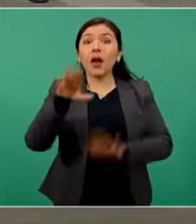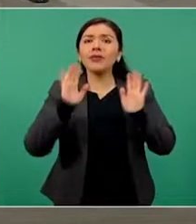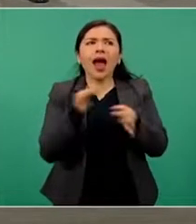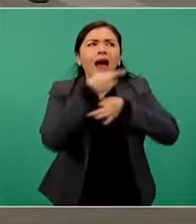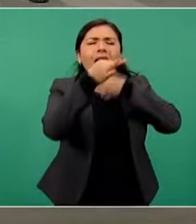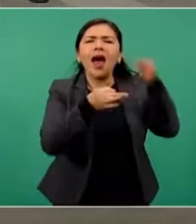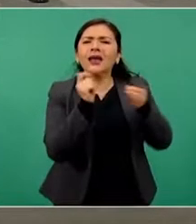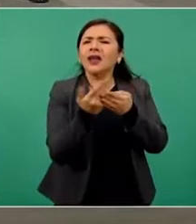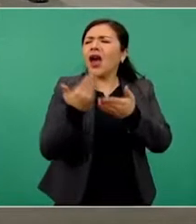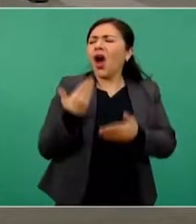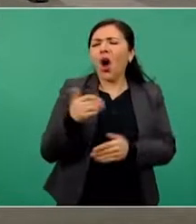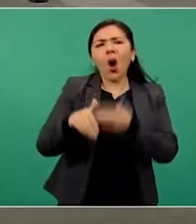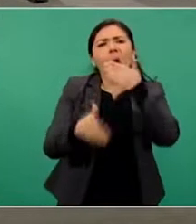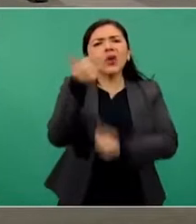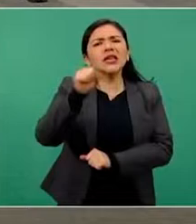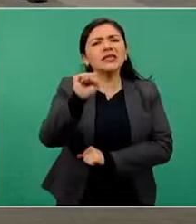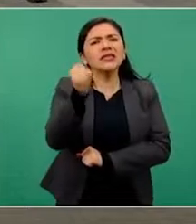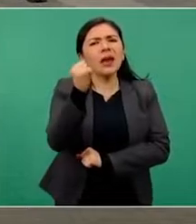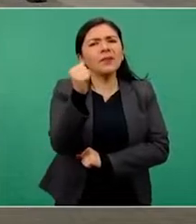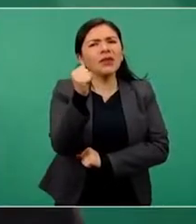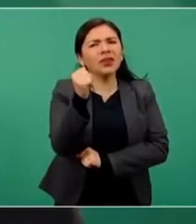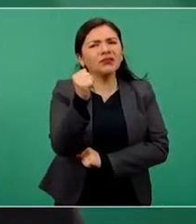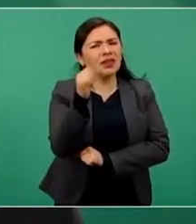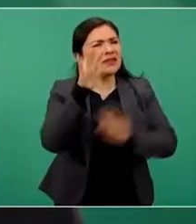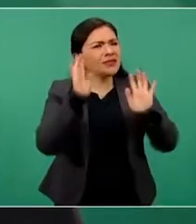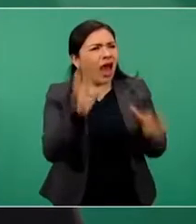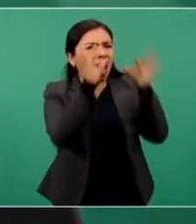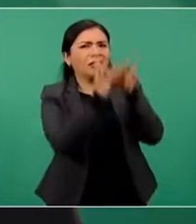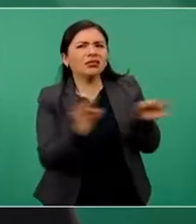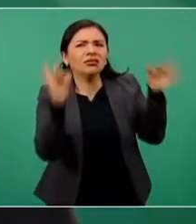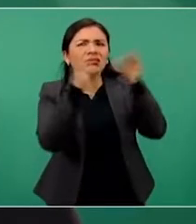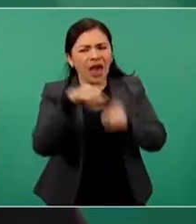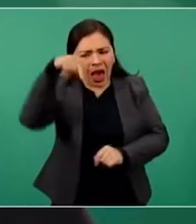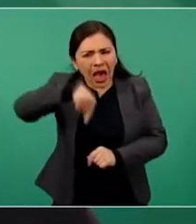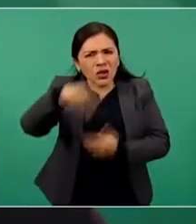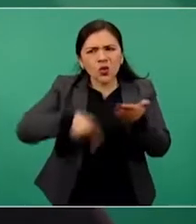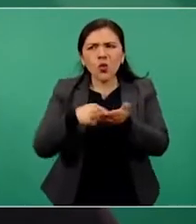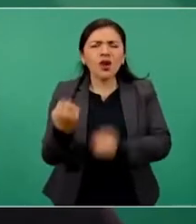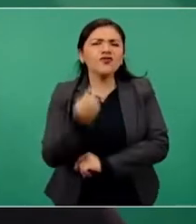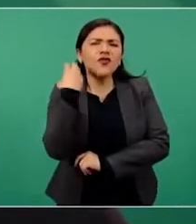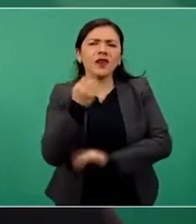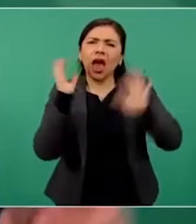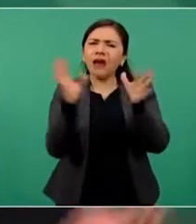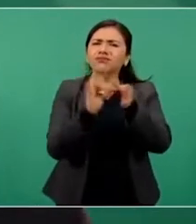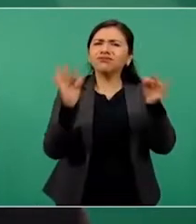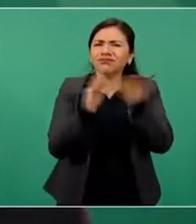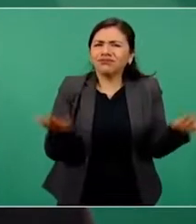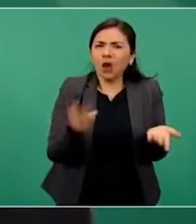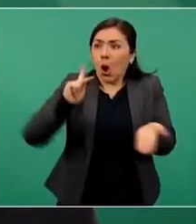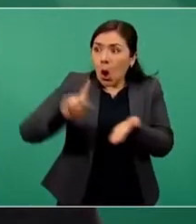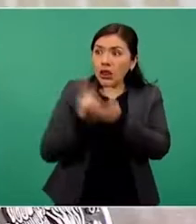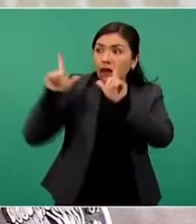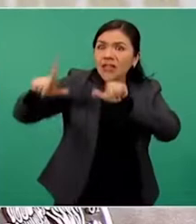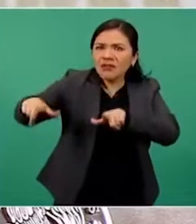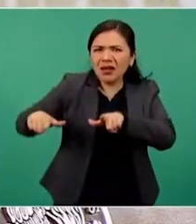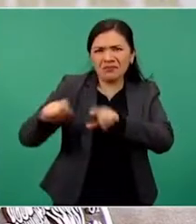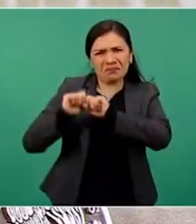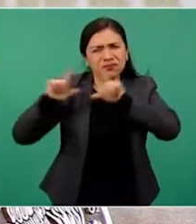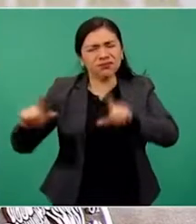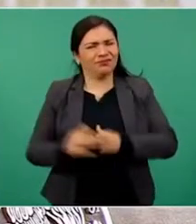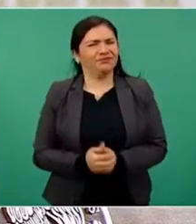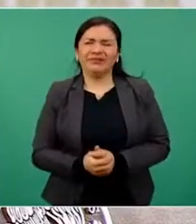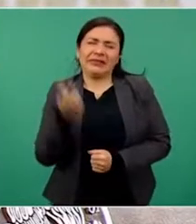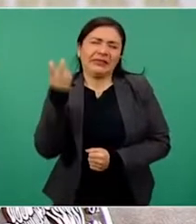septiembre pasado, que ya fue desmentida en este mismo espacio. La información es falsa. La